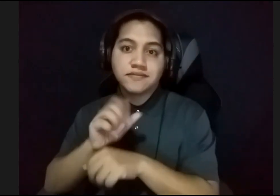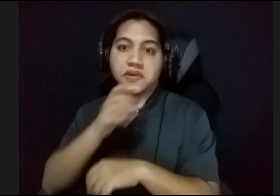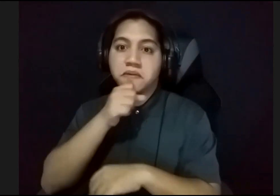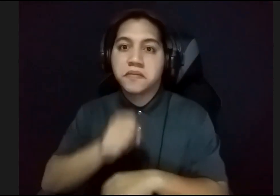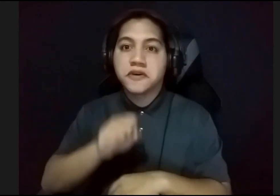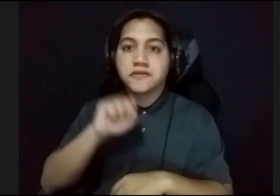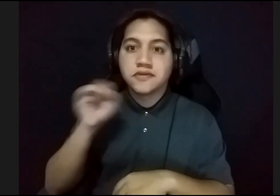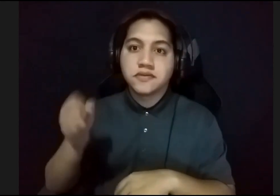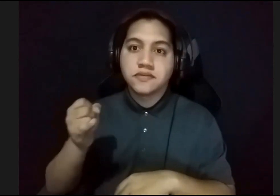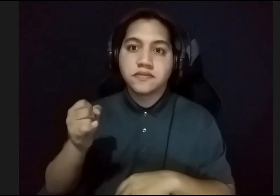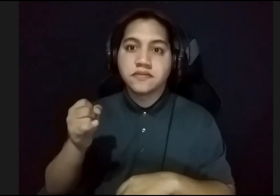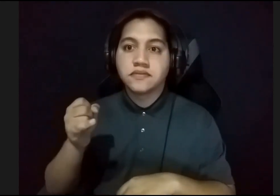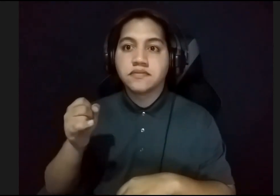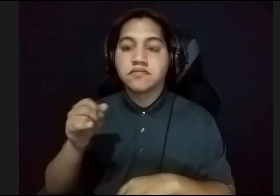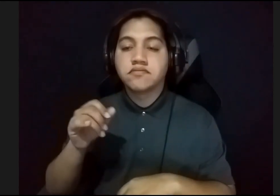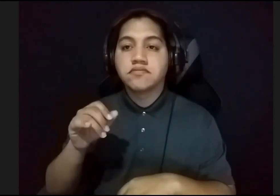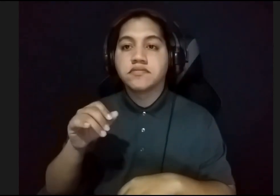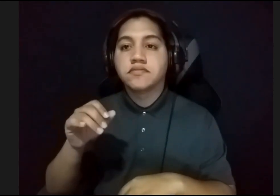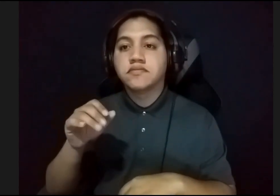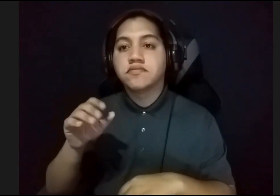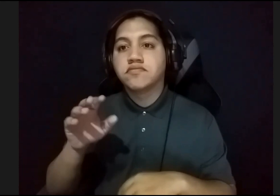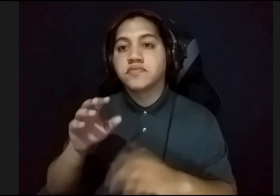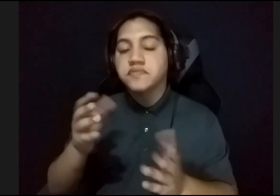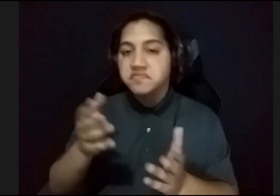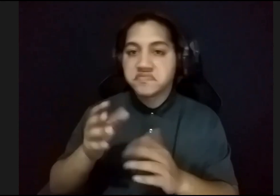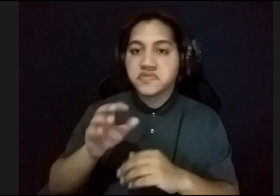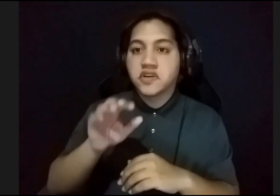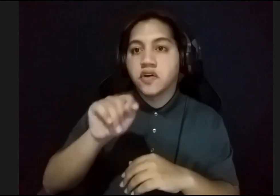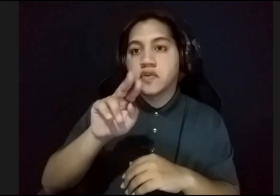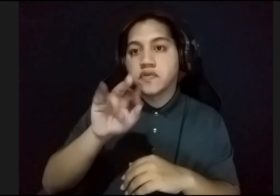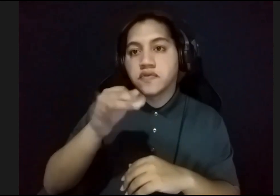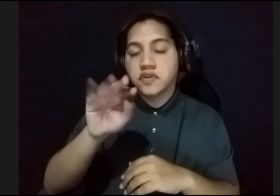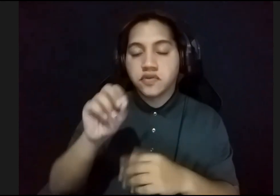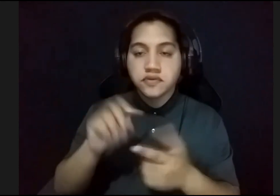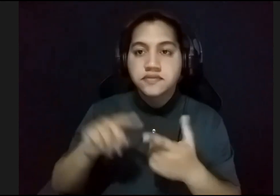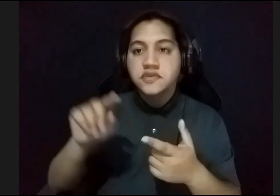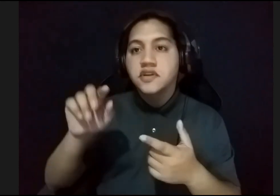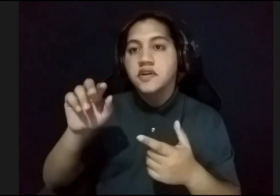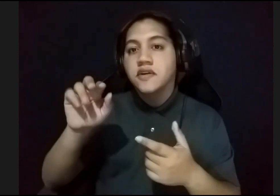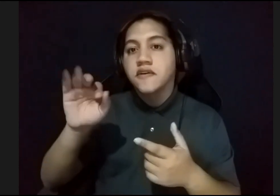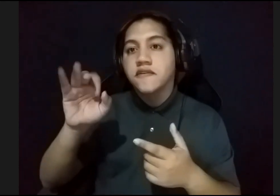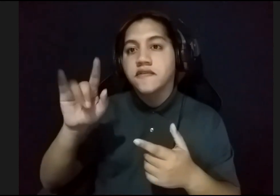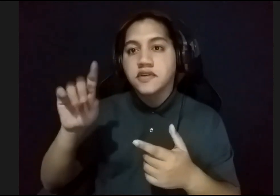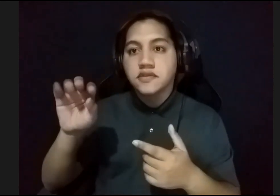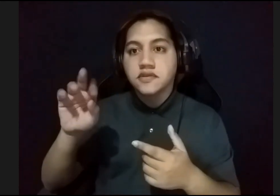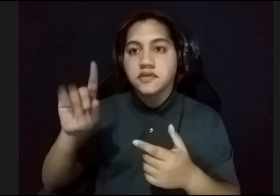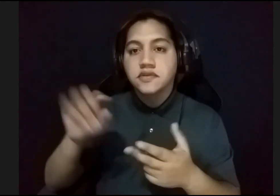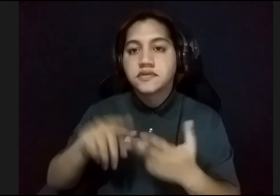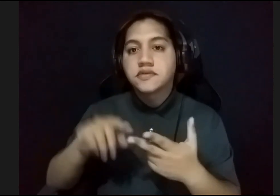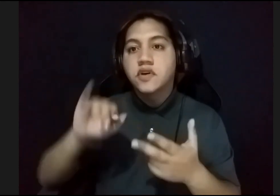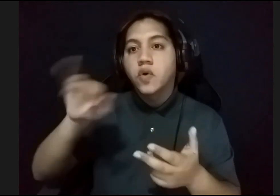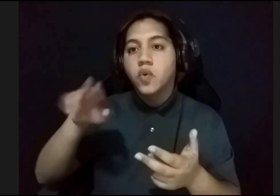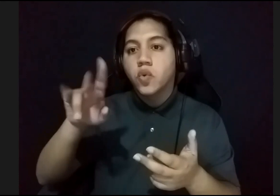Juan, además de Rafael Turfini, Félix Rodríguez Páez, Torre Martínez, Julio Rosado del Valle. Todo